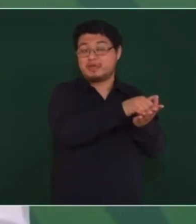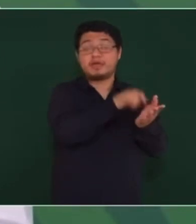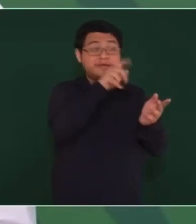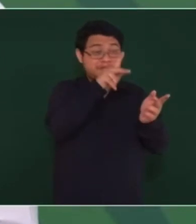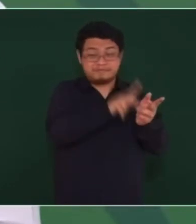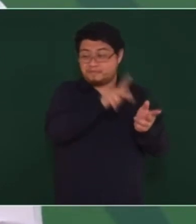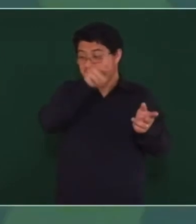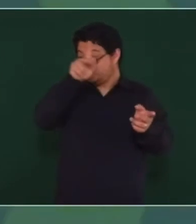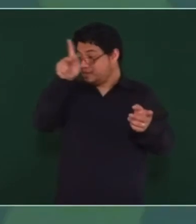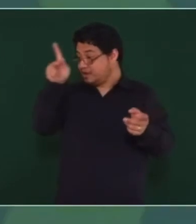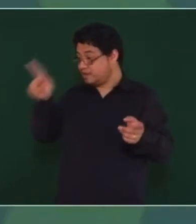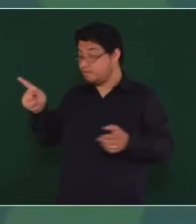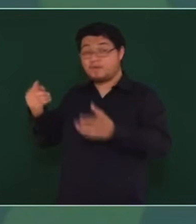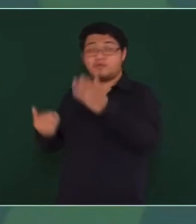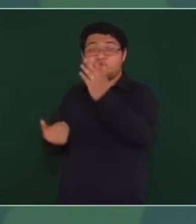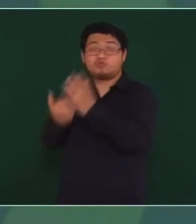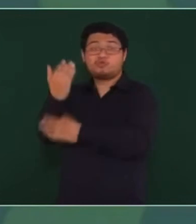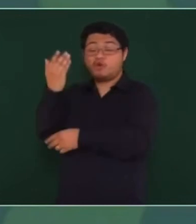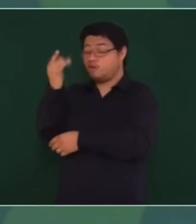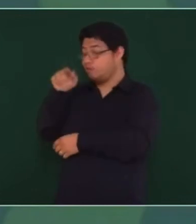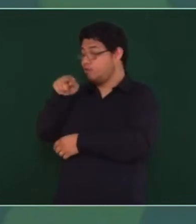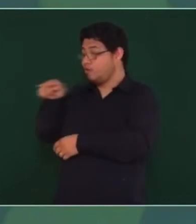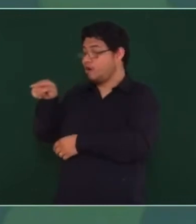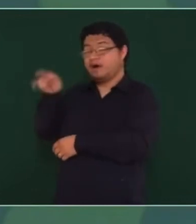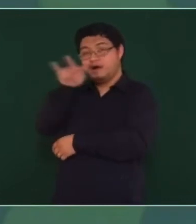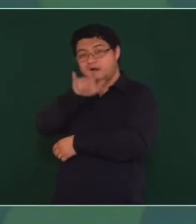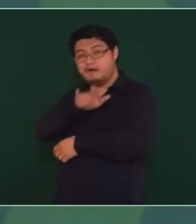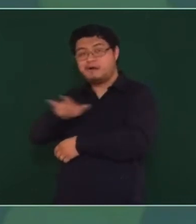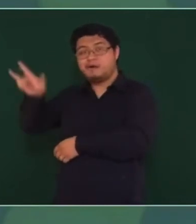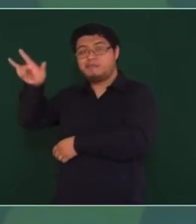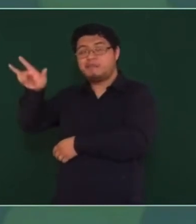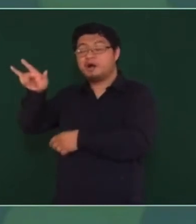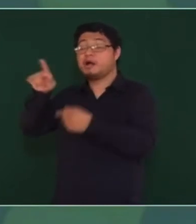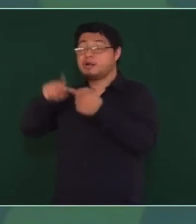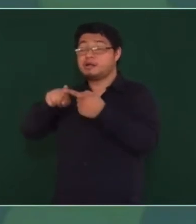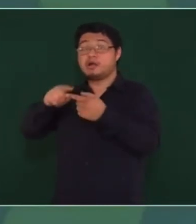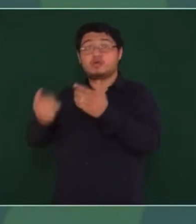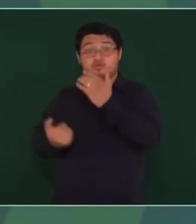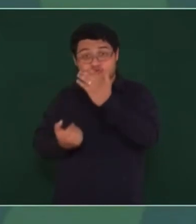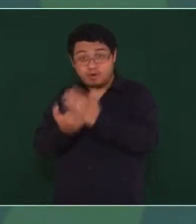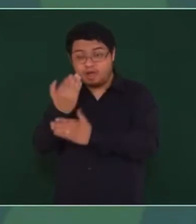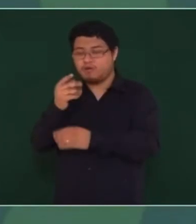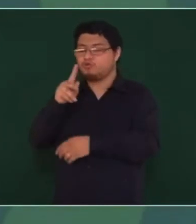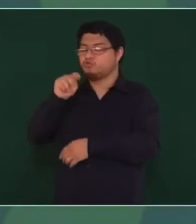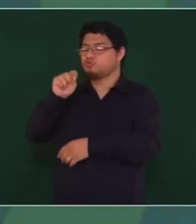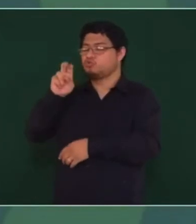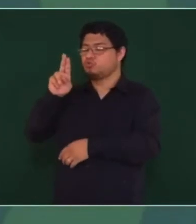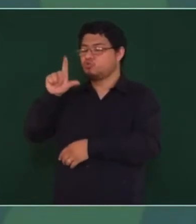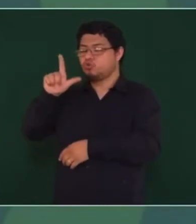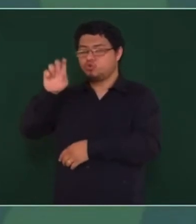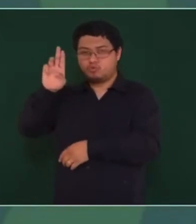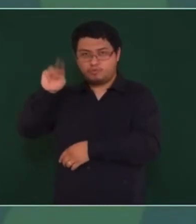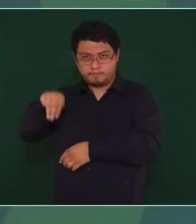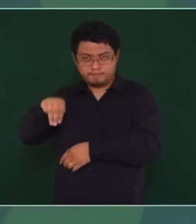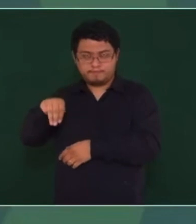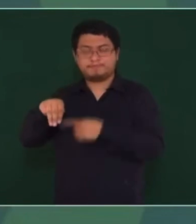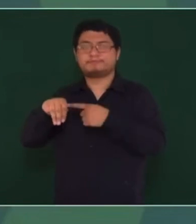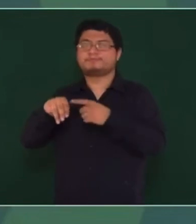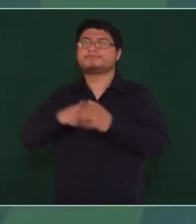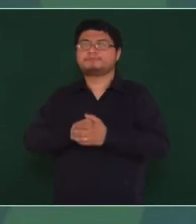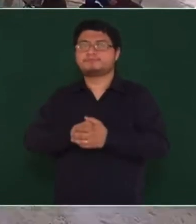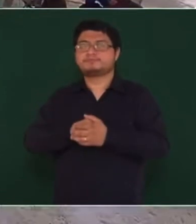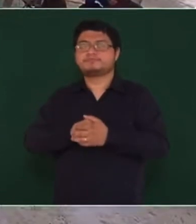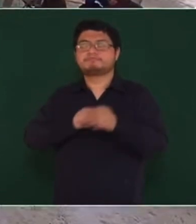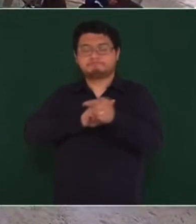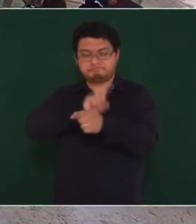Ángeles y el nuevo aeropuerto de Tulum, pero se va a agregar también